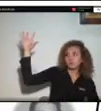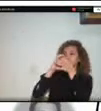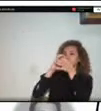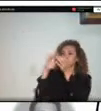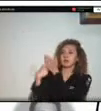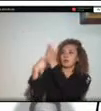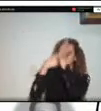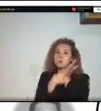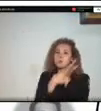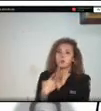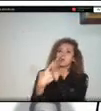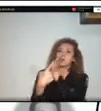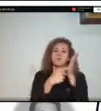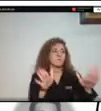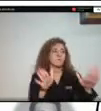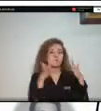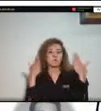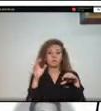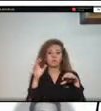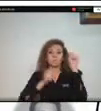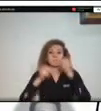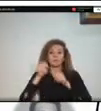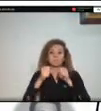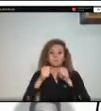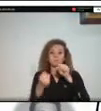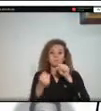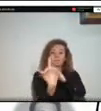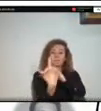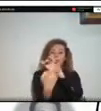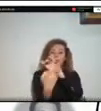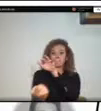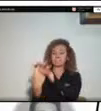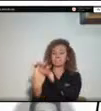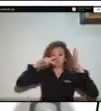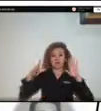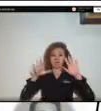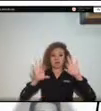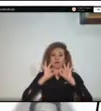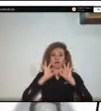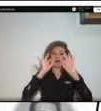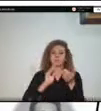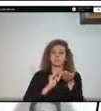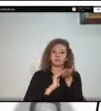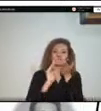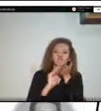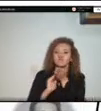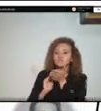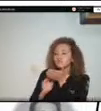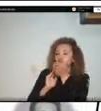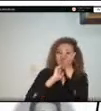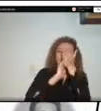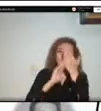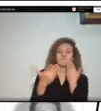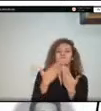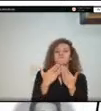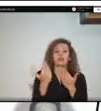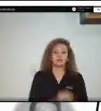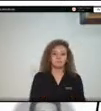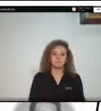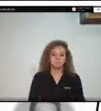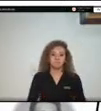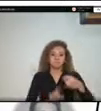crear también constituir mesas técnicas que permitan facilitar todos estos procesos el reconocimiento de los derechos a través de